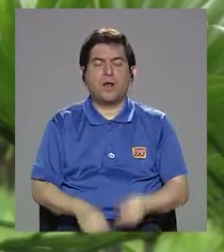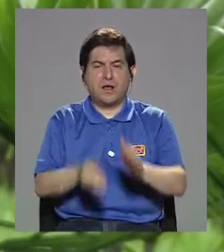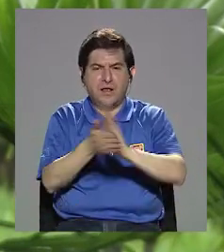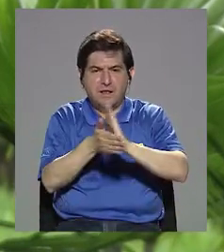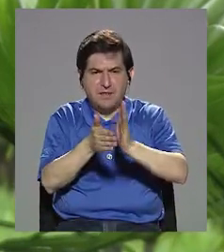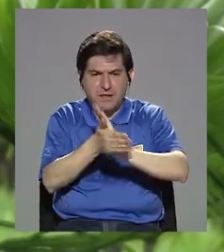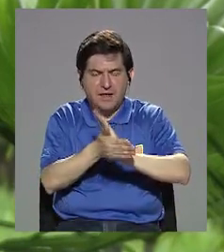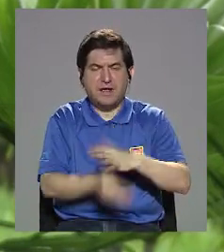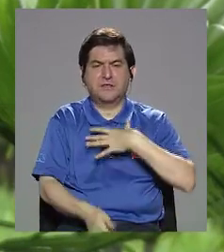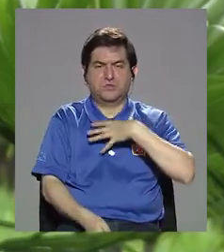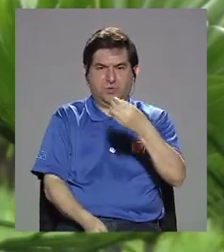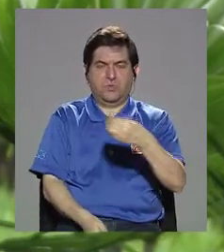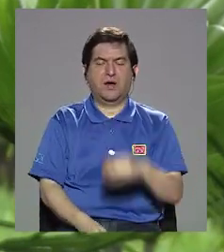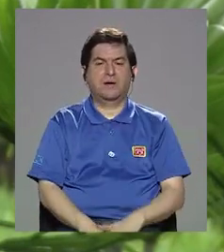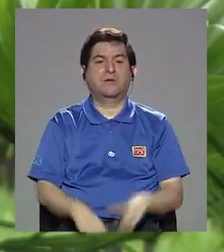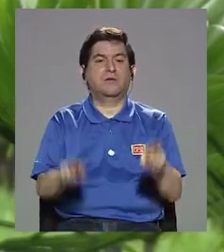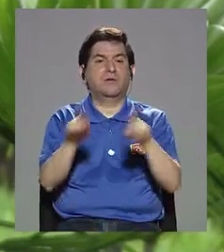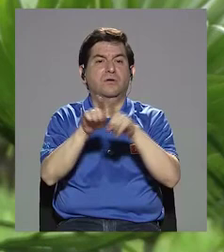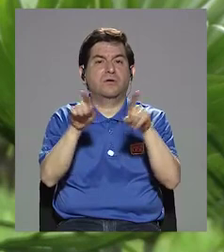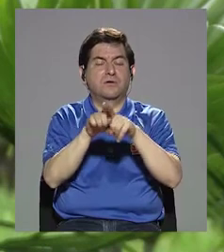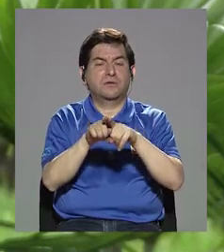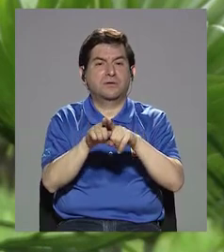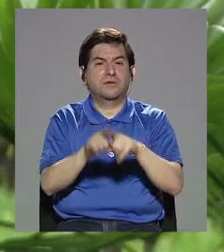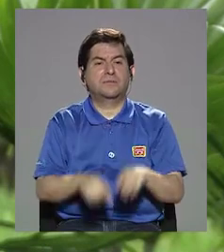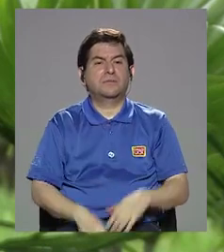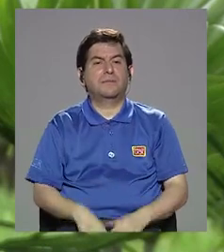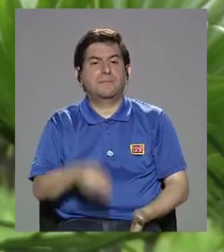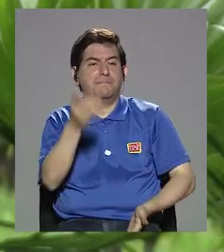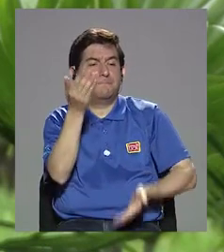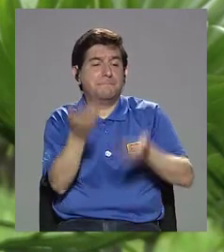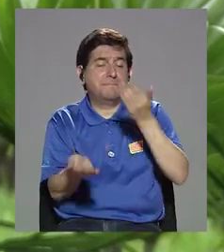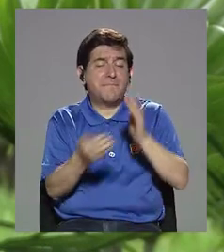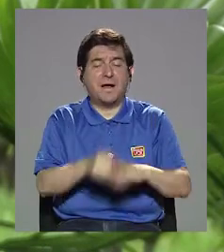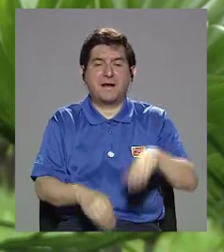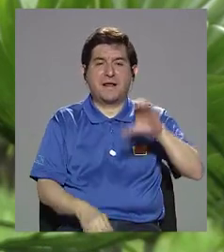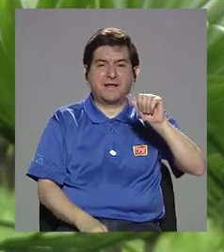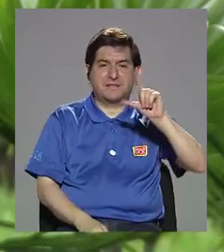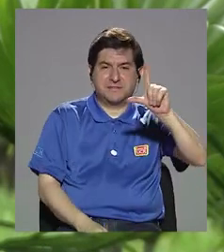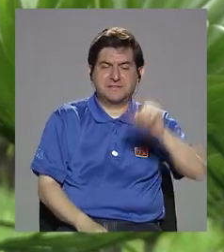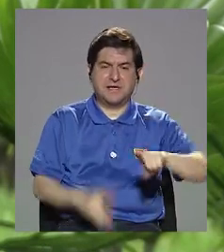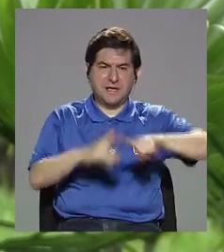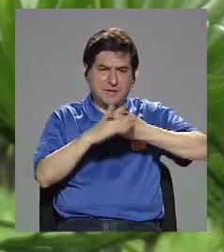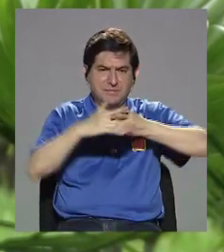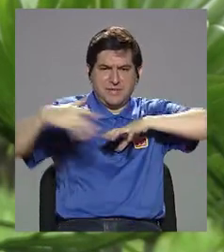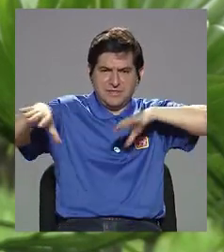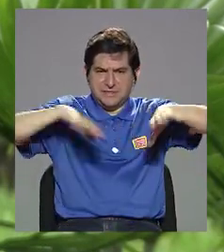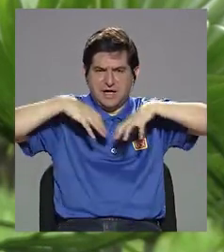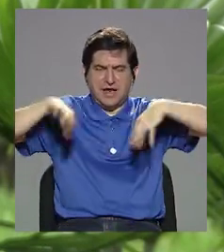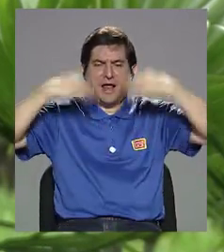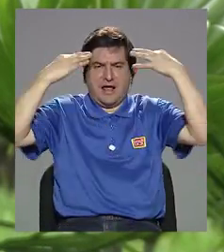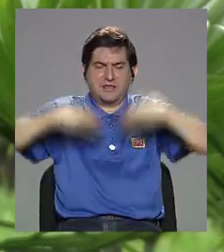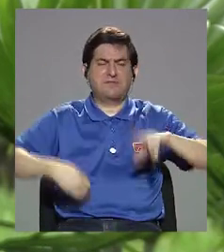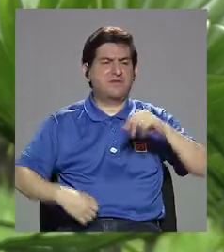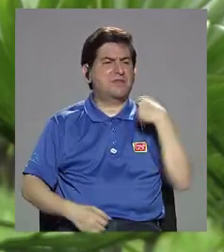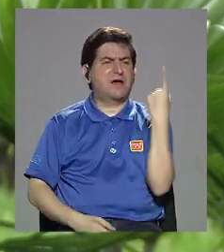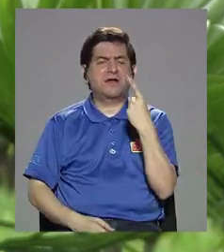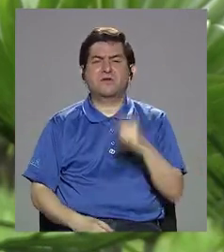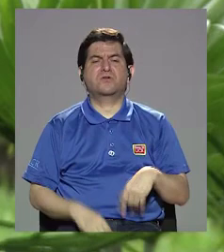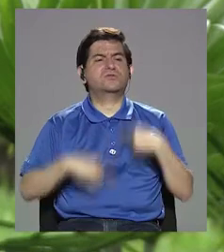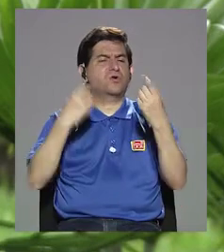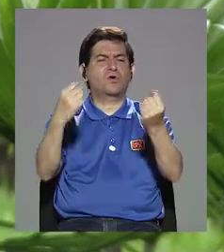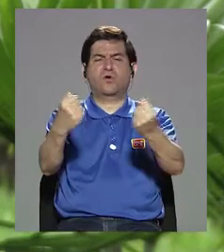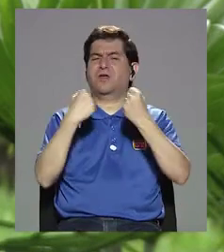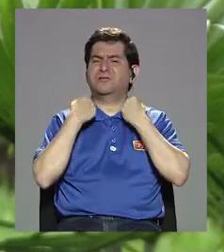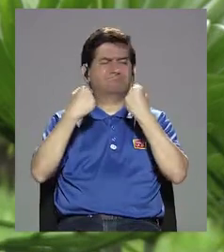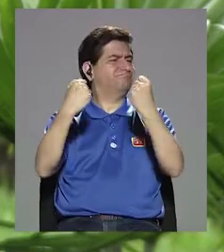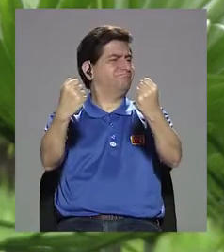Y quiero hacer hincapié también para ese balance de calorías, comenzar la actividad física. Y ya no es cuestión de